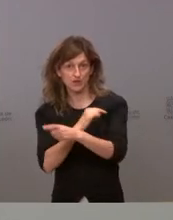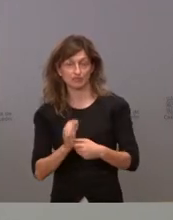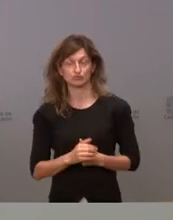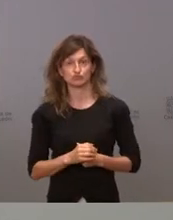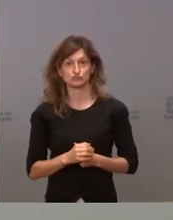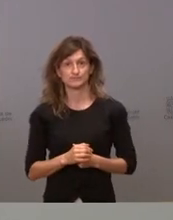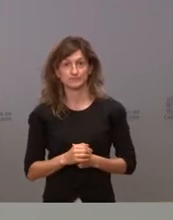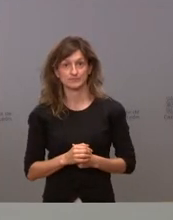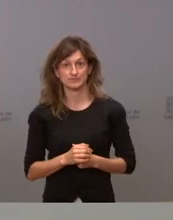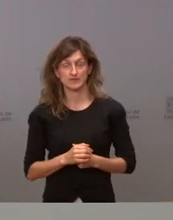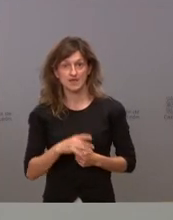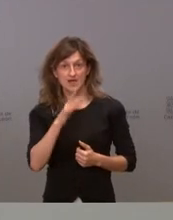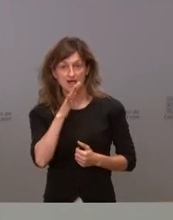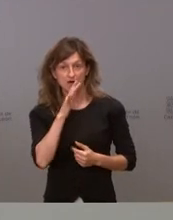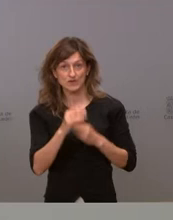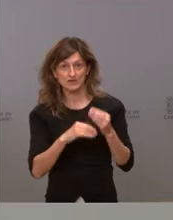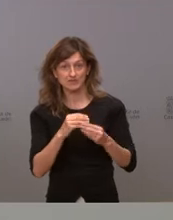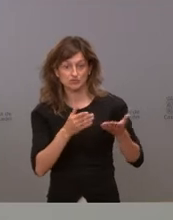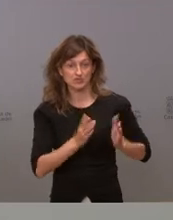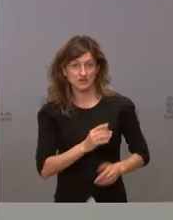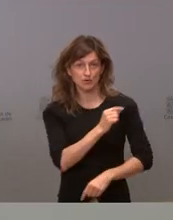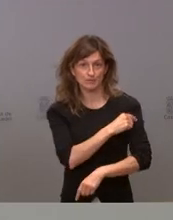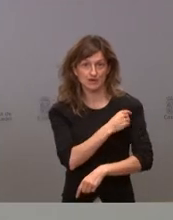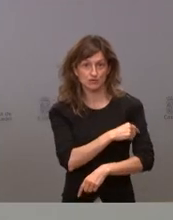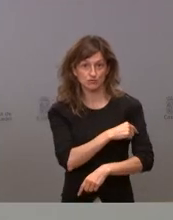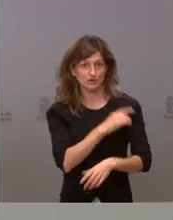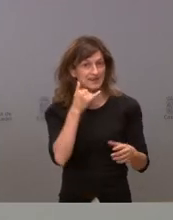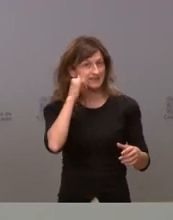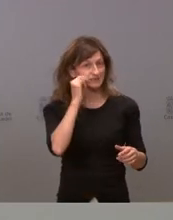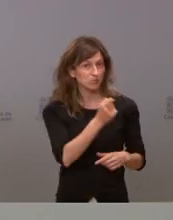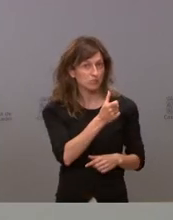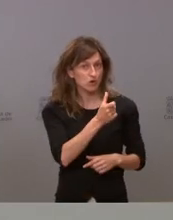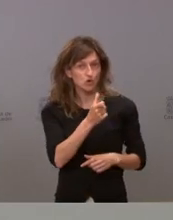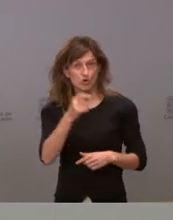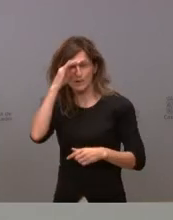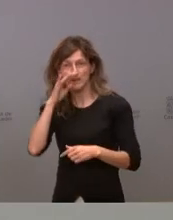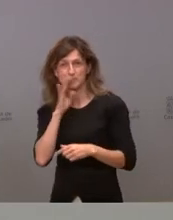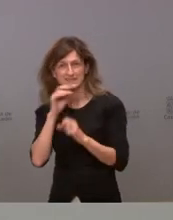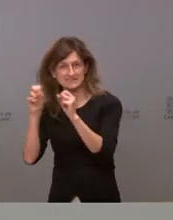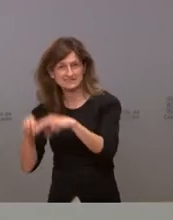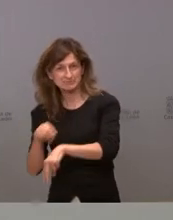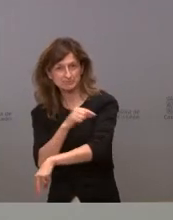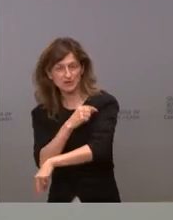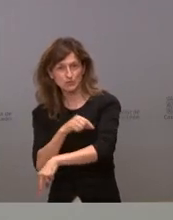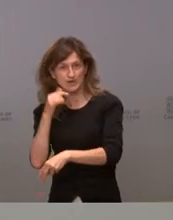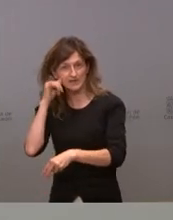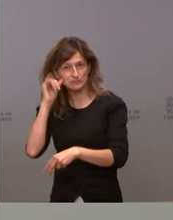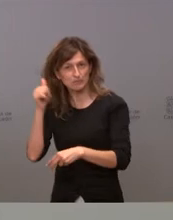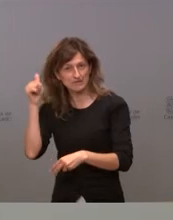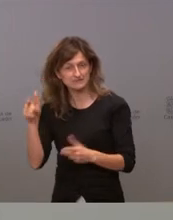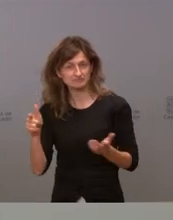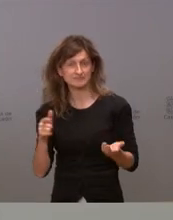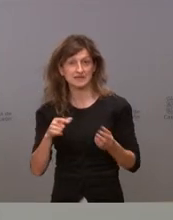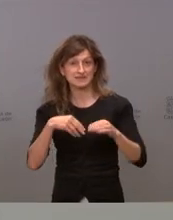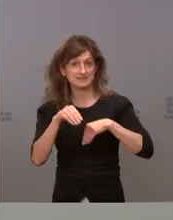vamos a vacunar a los hijos que tienen muy poquito riesgo y dejar sin vacunar a los padres que tienen más riesgo la estrategia de